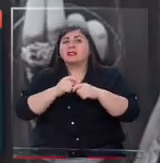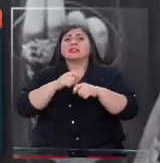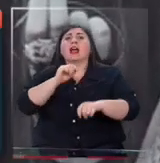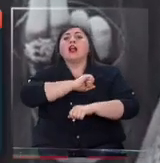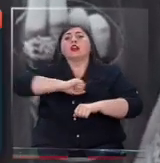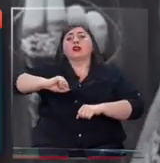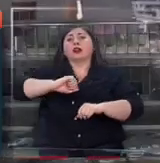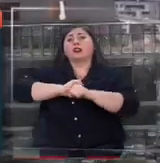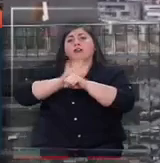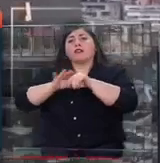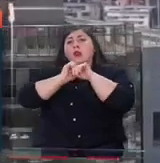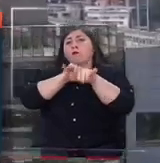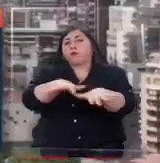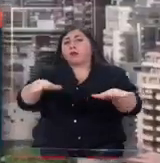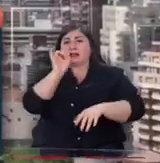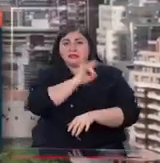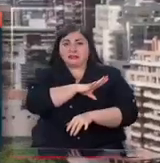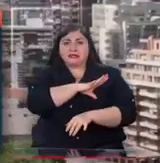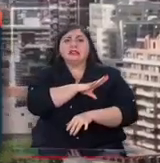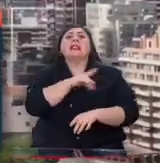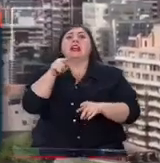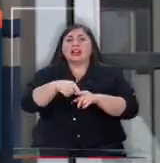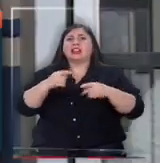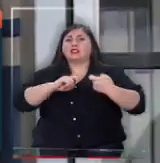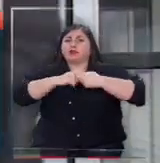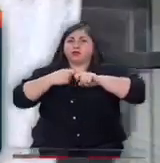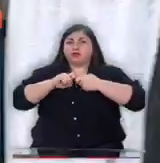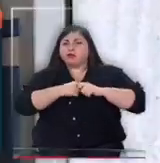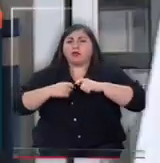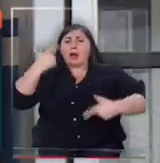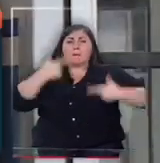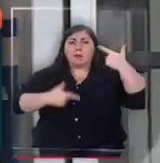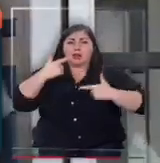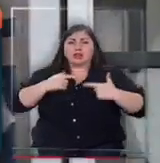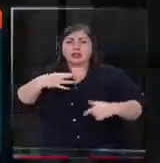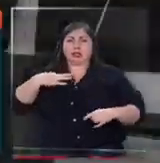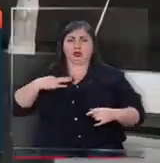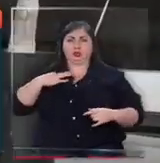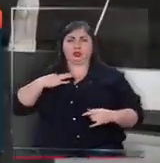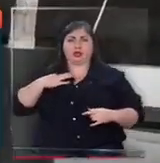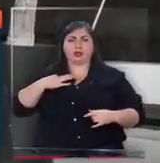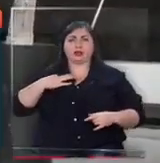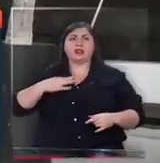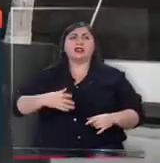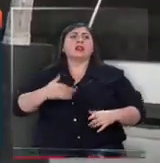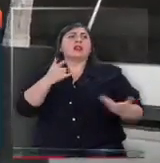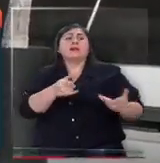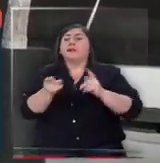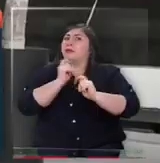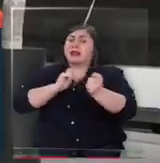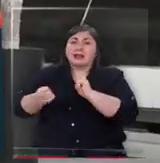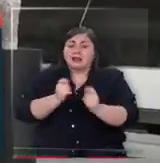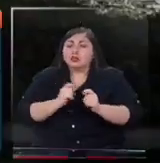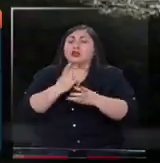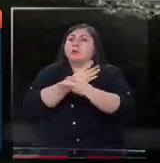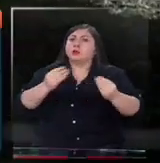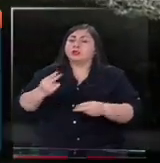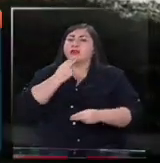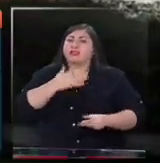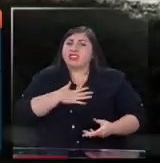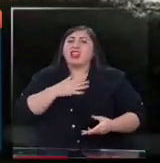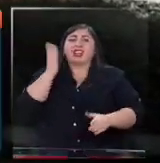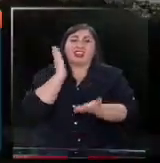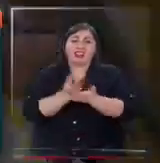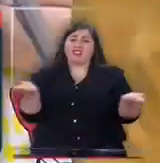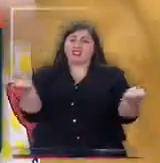propagación del coronavirus en Chile abrió un debate a nivel político y ciudadano. Están corriendo riesgos, muchas vidas. Debería